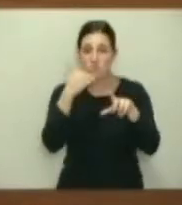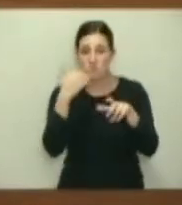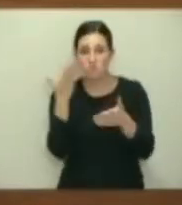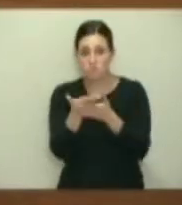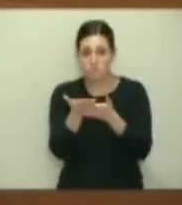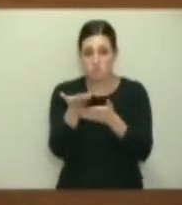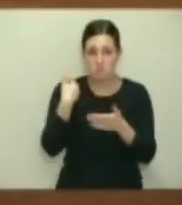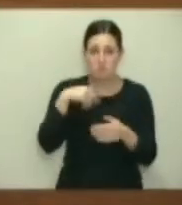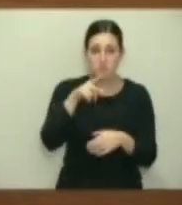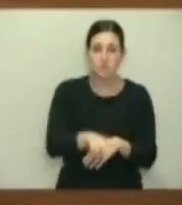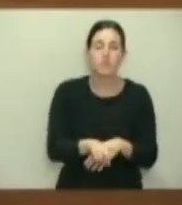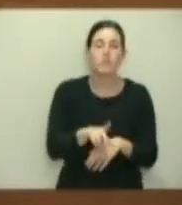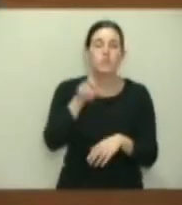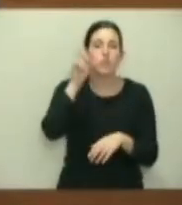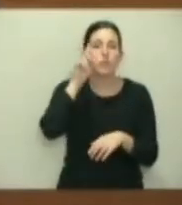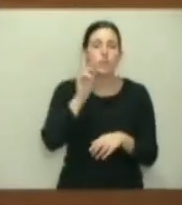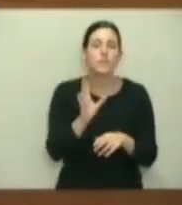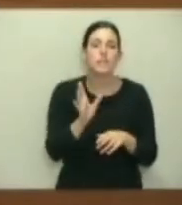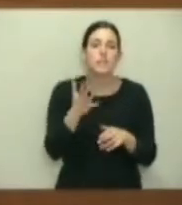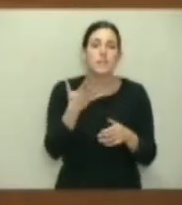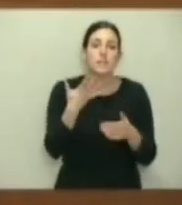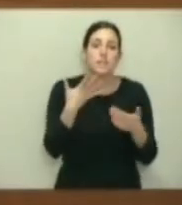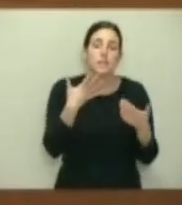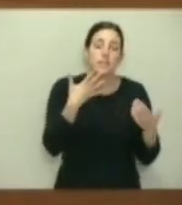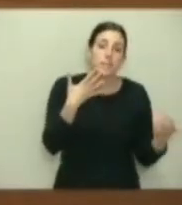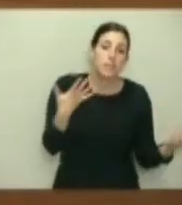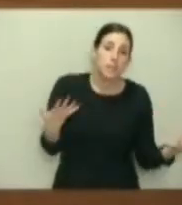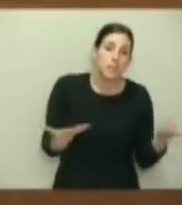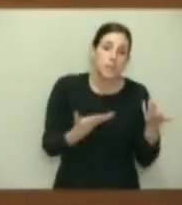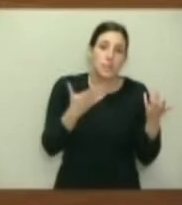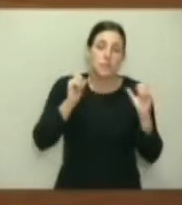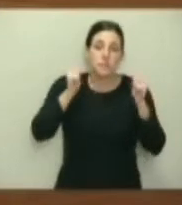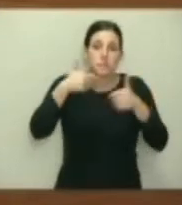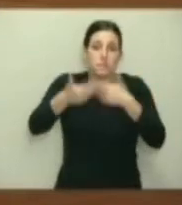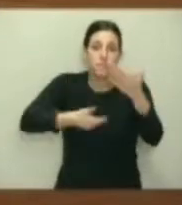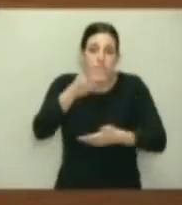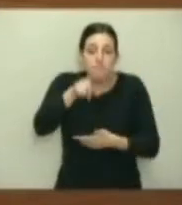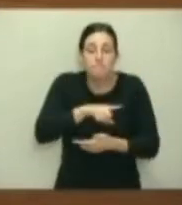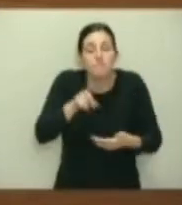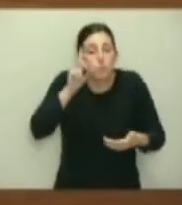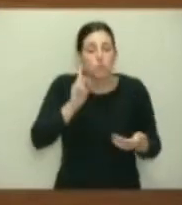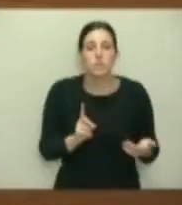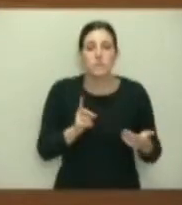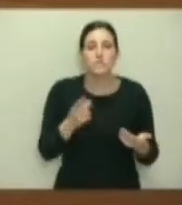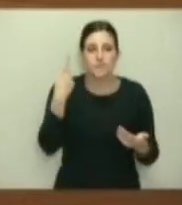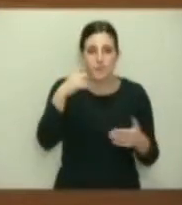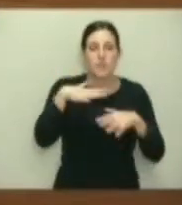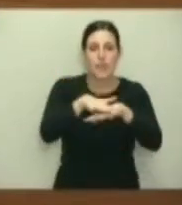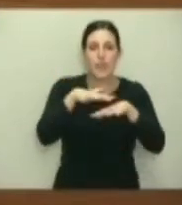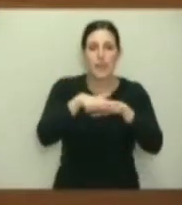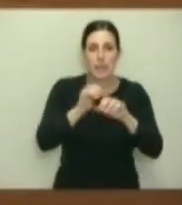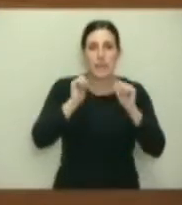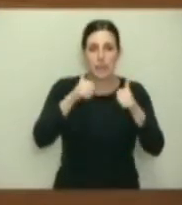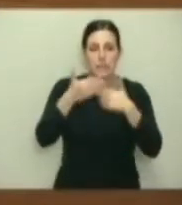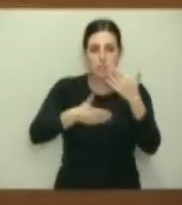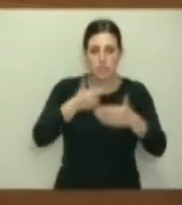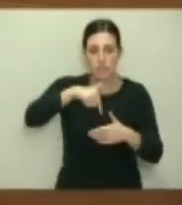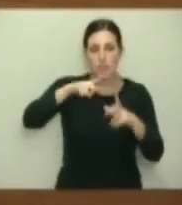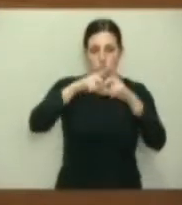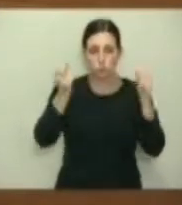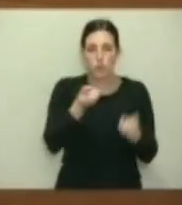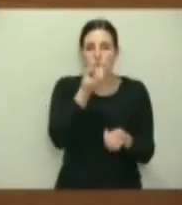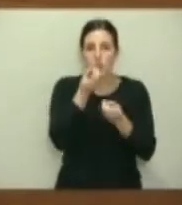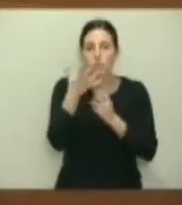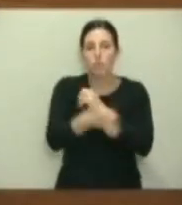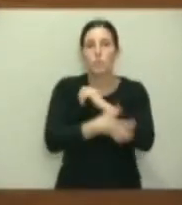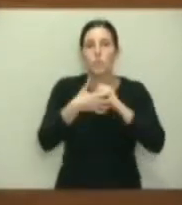disposición de ponerlo en marcha o no. Yo sé que hay una red en marcha, usted dice que hay una red en marcha, que en Asturias los datos de